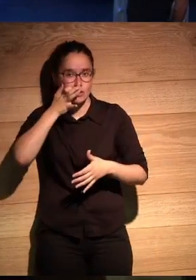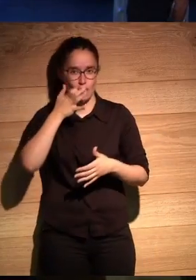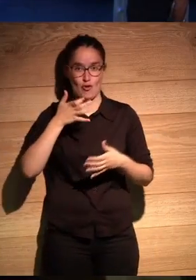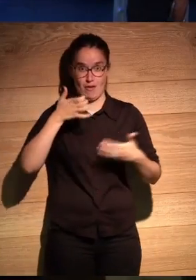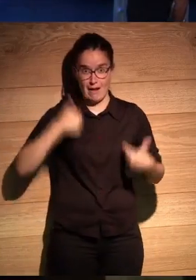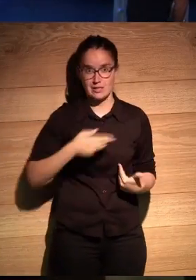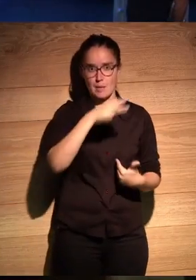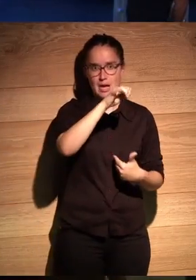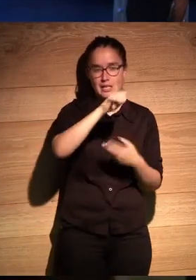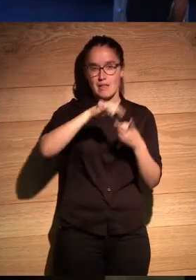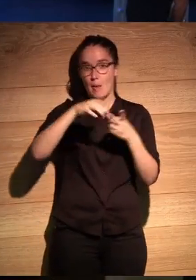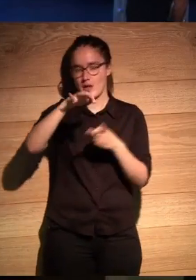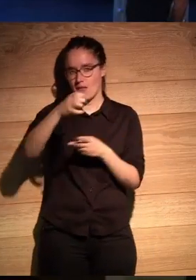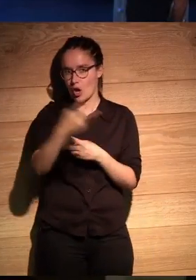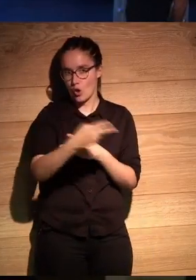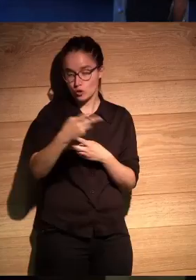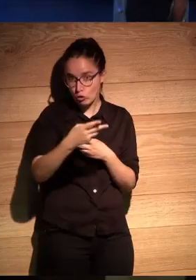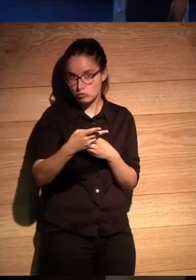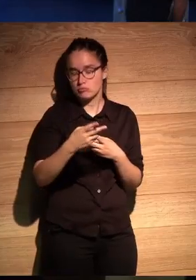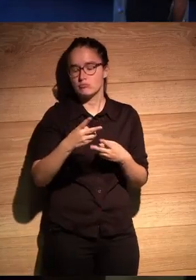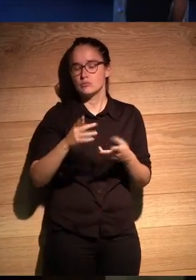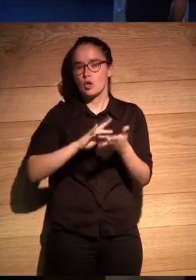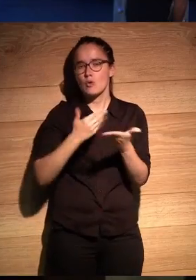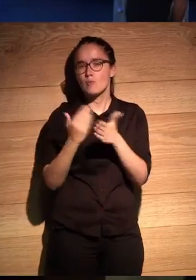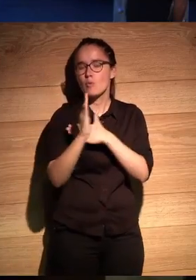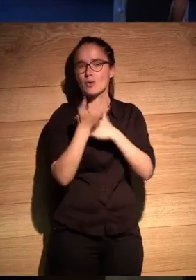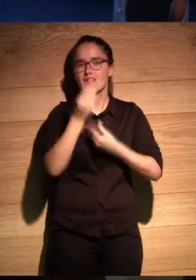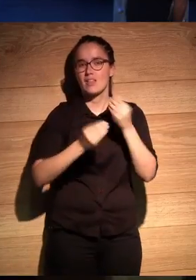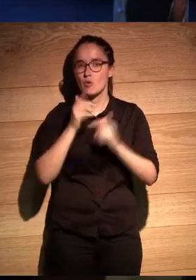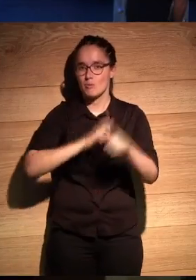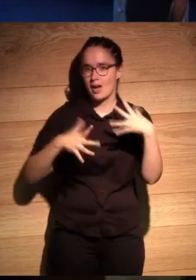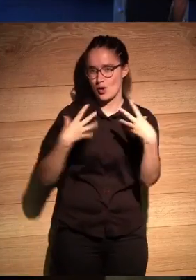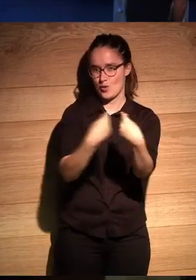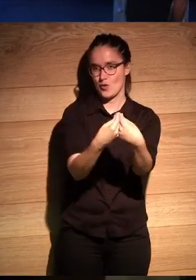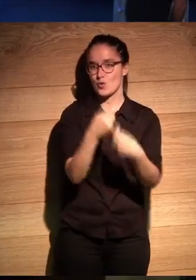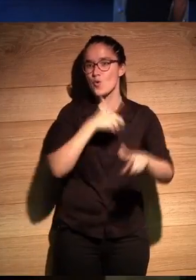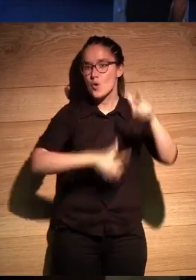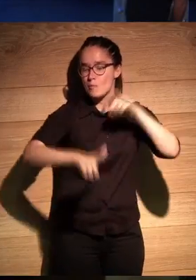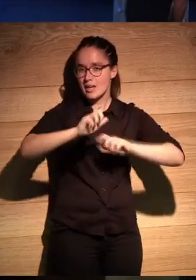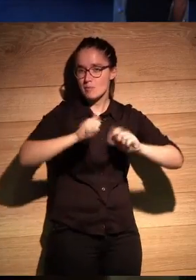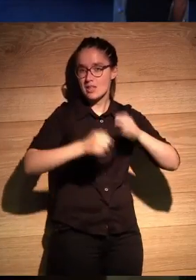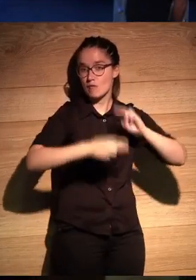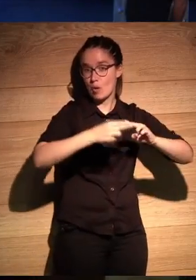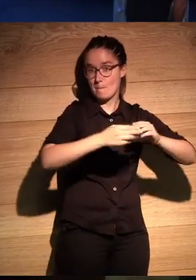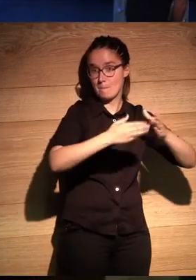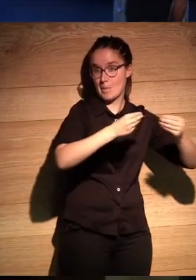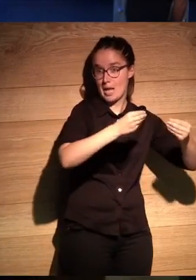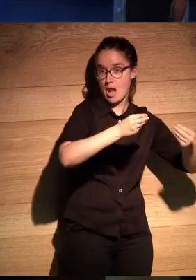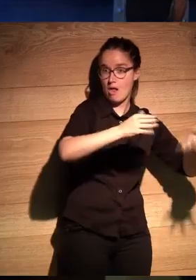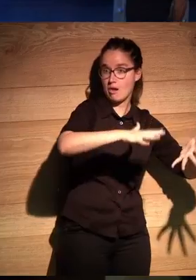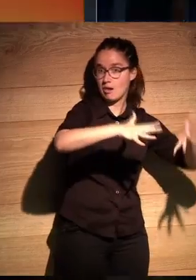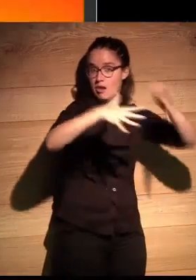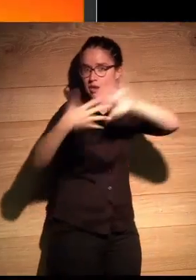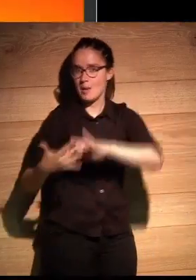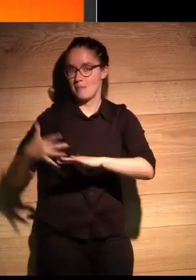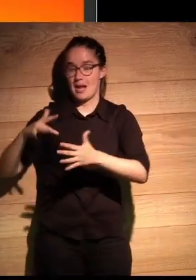y de Pera y del equipo de Altair Magazine nos llegan con una propuesta de hacer un viaje con ellos, un viaje que sale de las fronteras del papel y se va hacia la pantalla